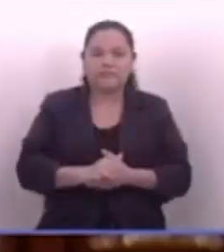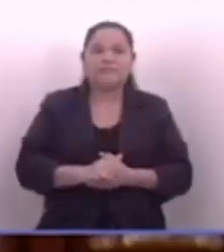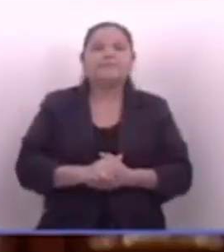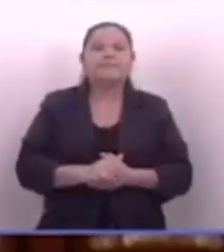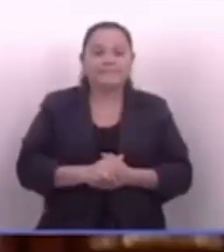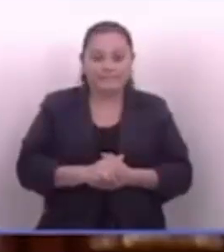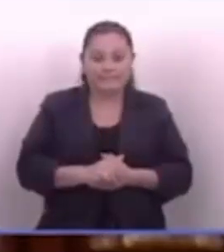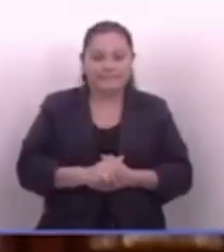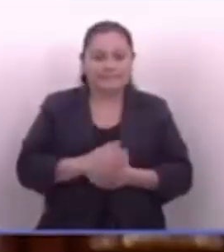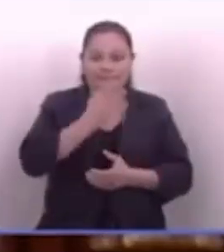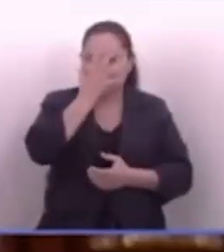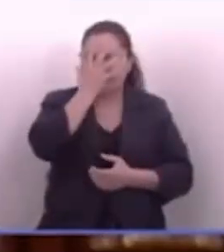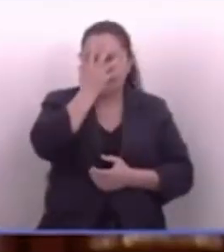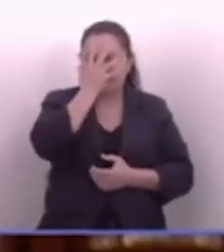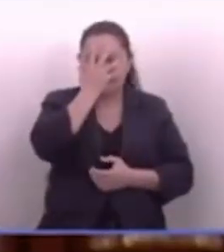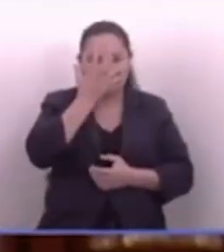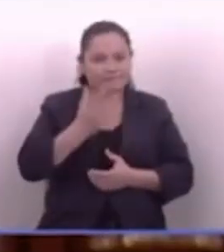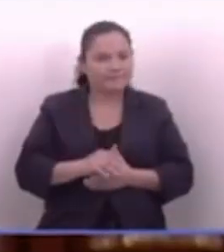Eso sí es vergonzoso.